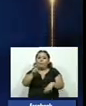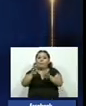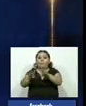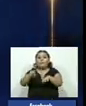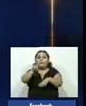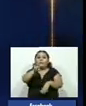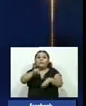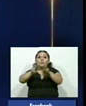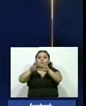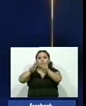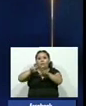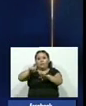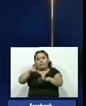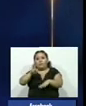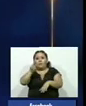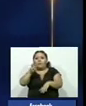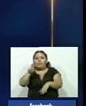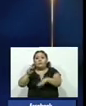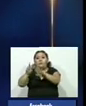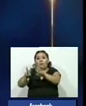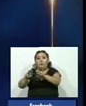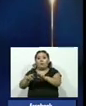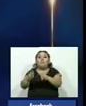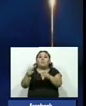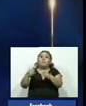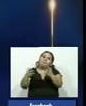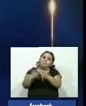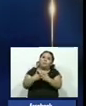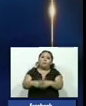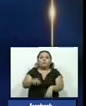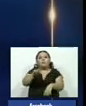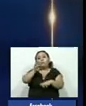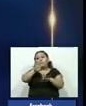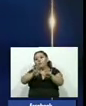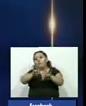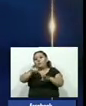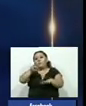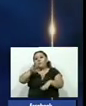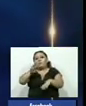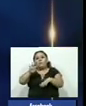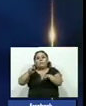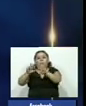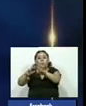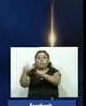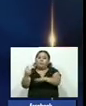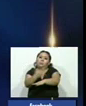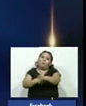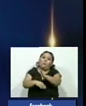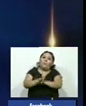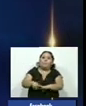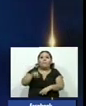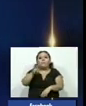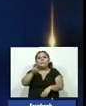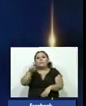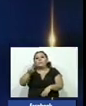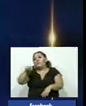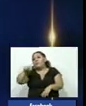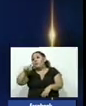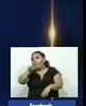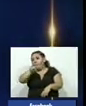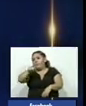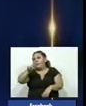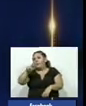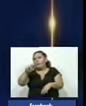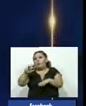.217 accidentes 9.348 lesionados 1.180 fallecidos 1.848